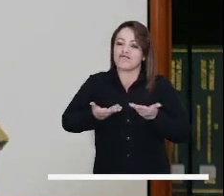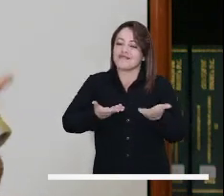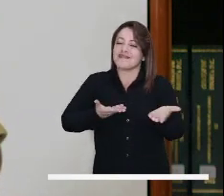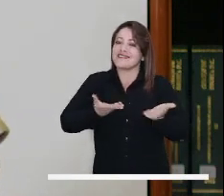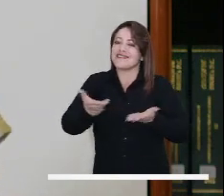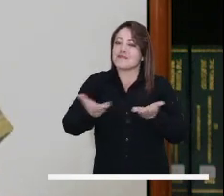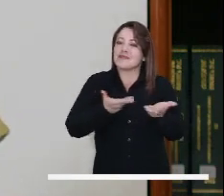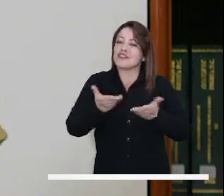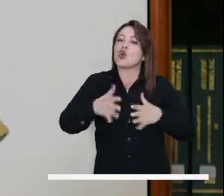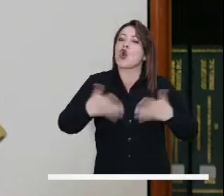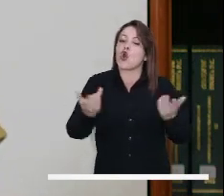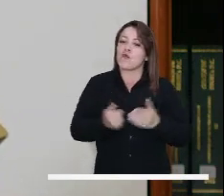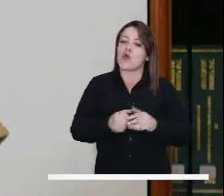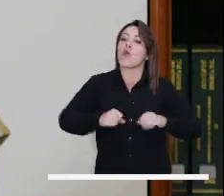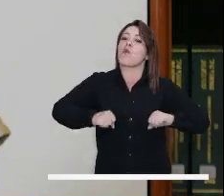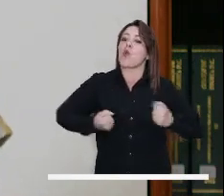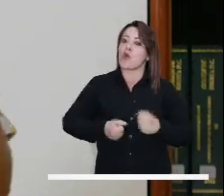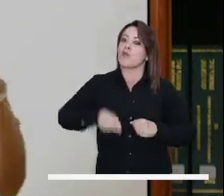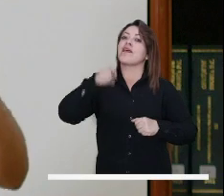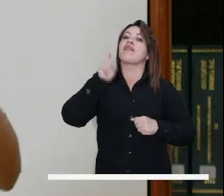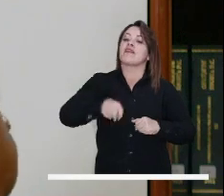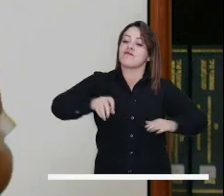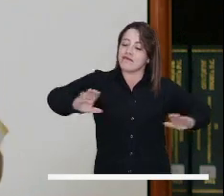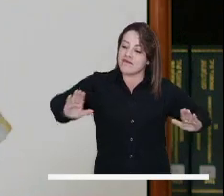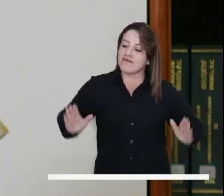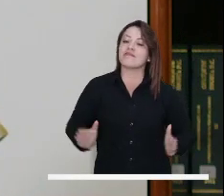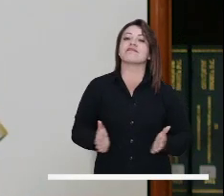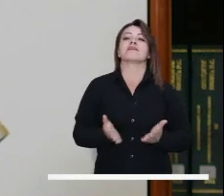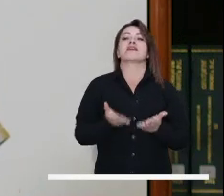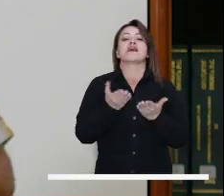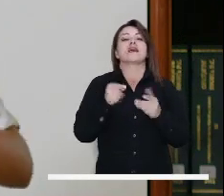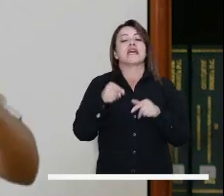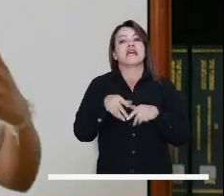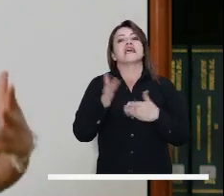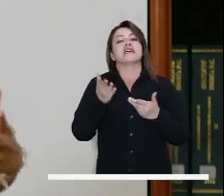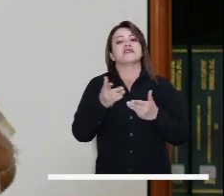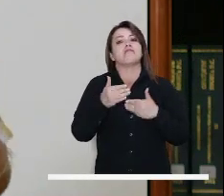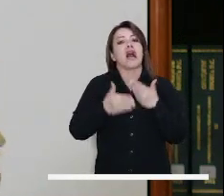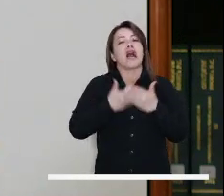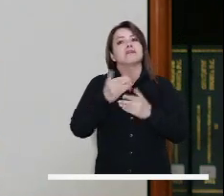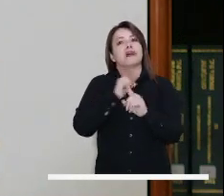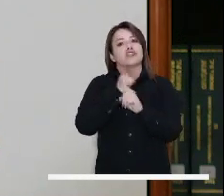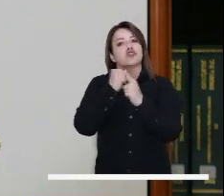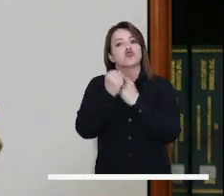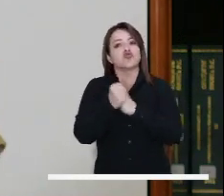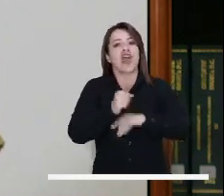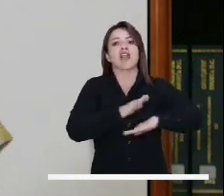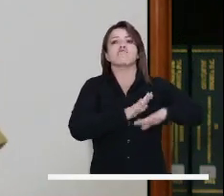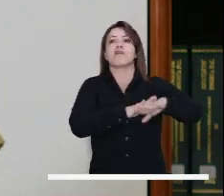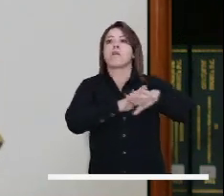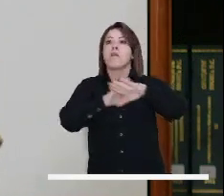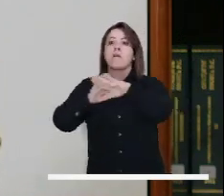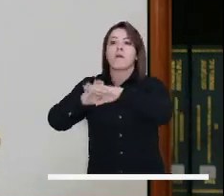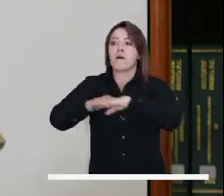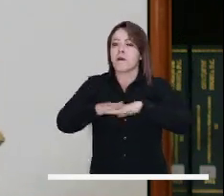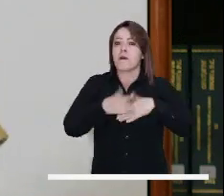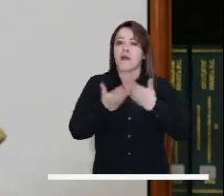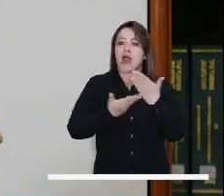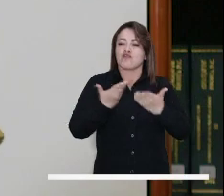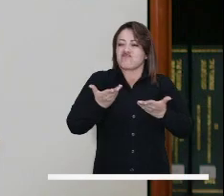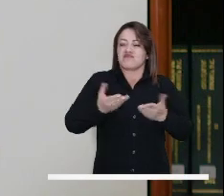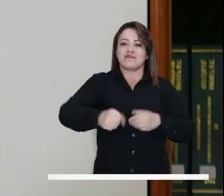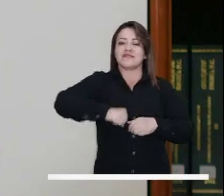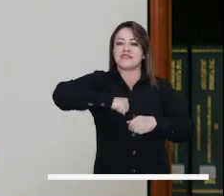Bogotá vía servicios. Yo creo que Bogotá debe recuperar el marco de unas conquistas sociales muy